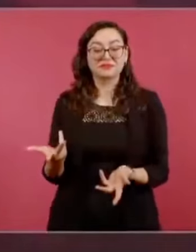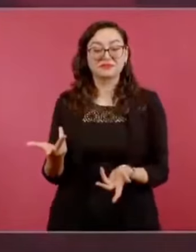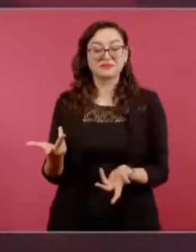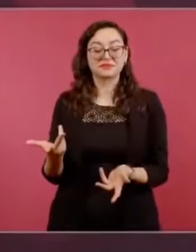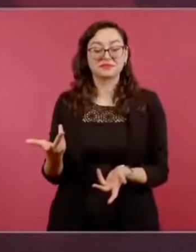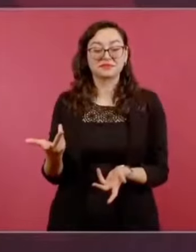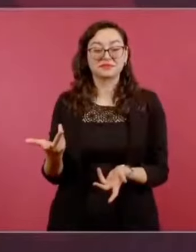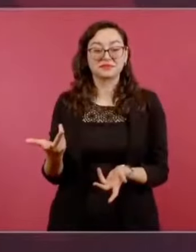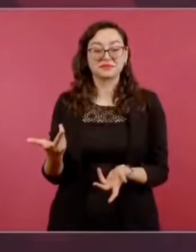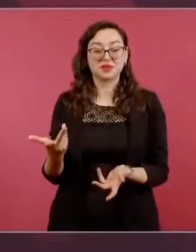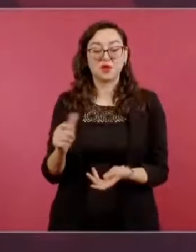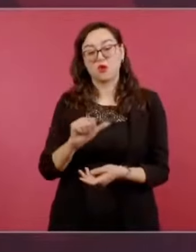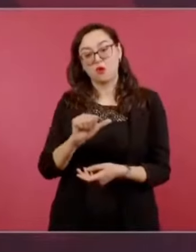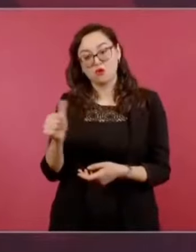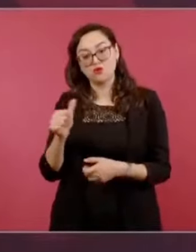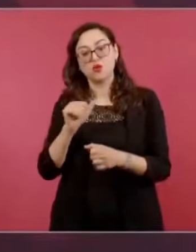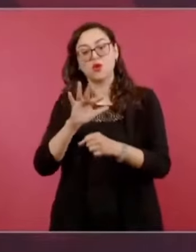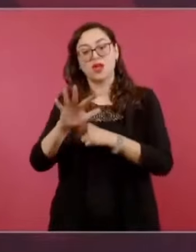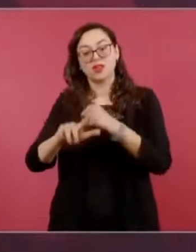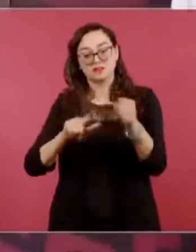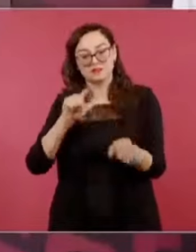zaraguachos.